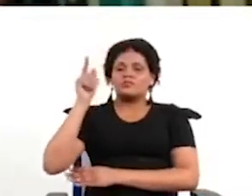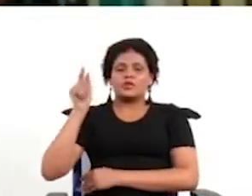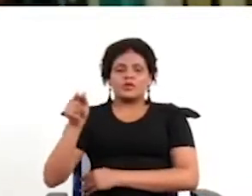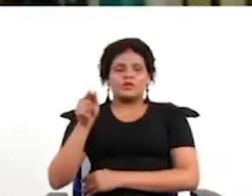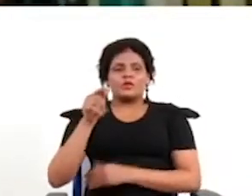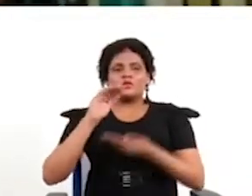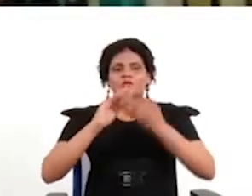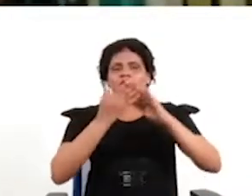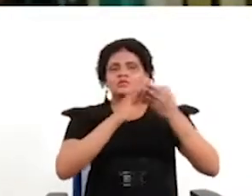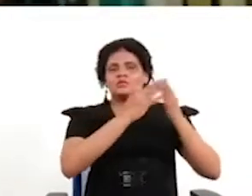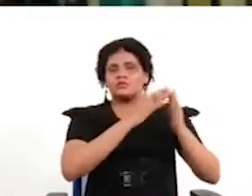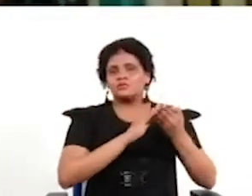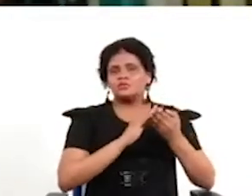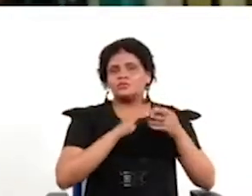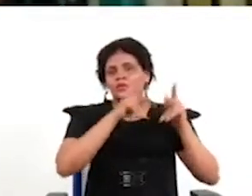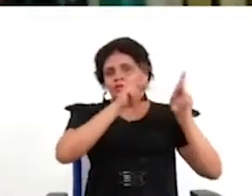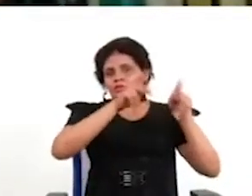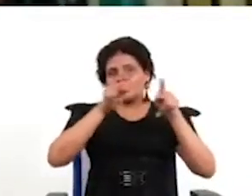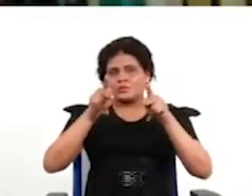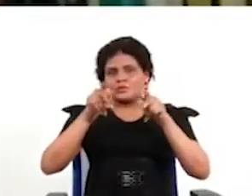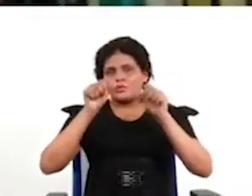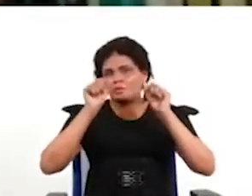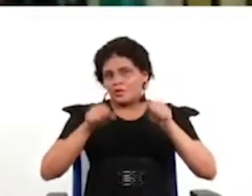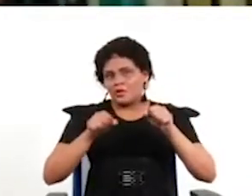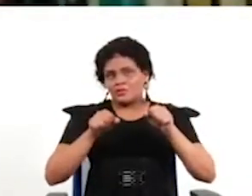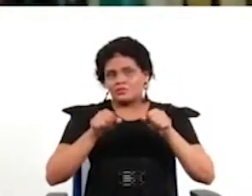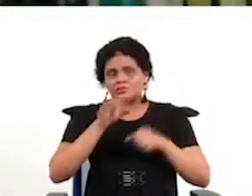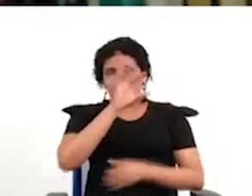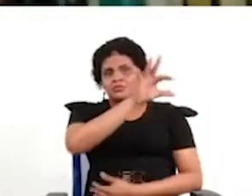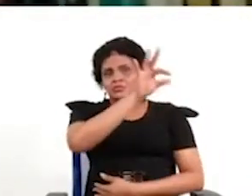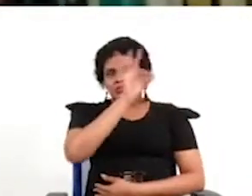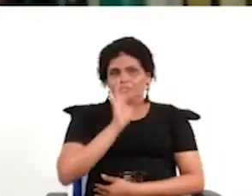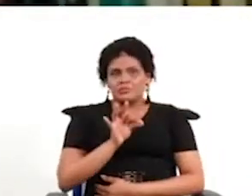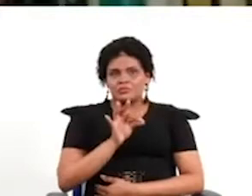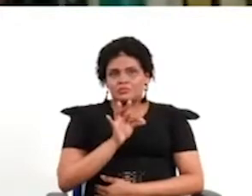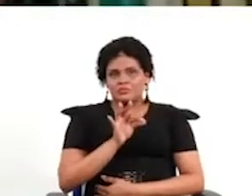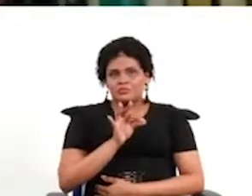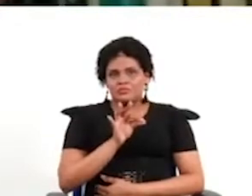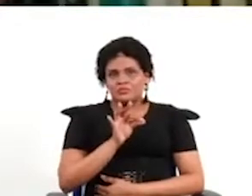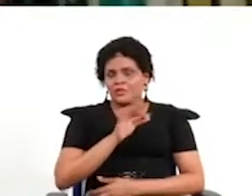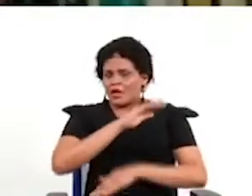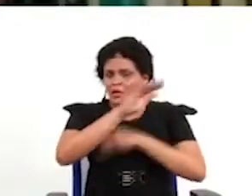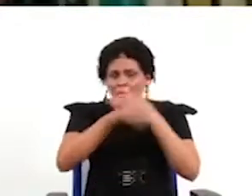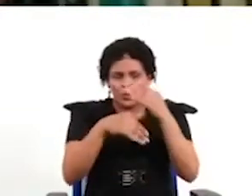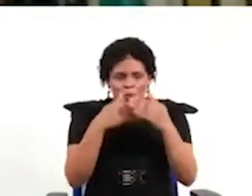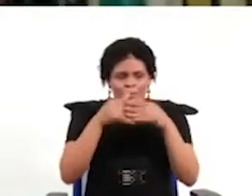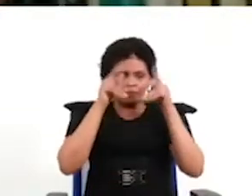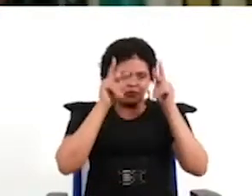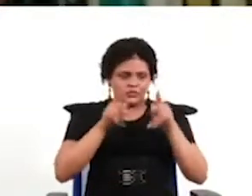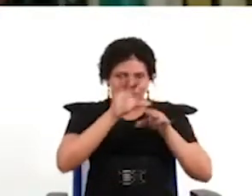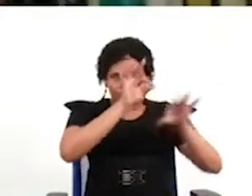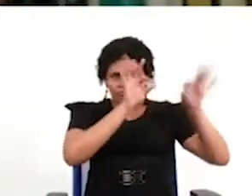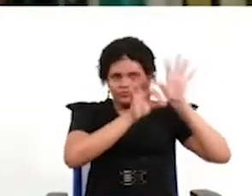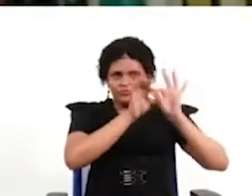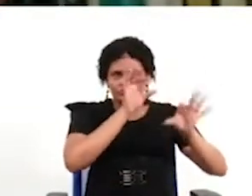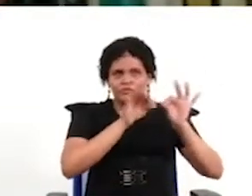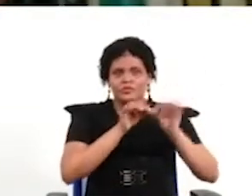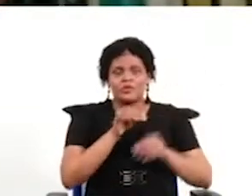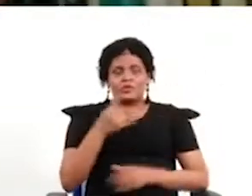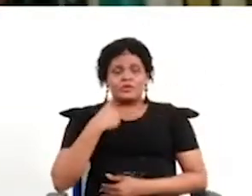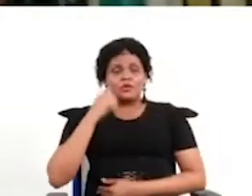Si se convoca a la ciudadanía hay que convocar a todos los actores. Bien, si ahí el problema